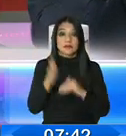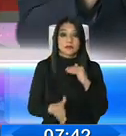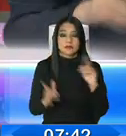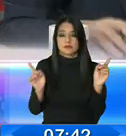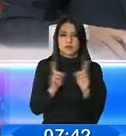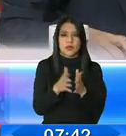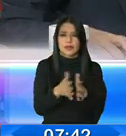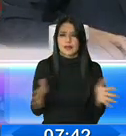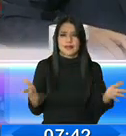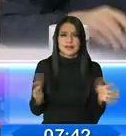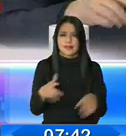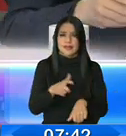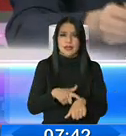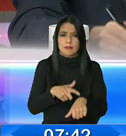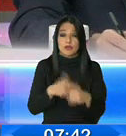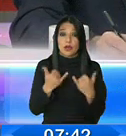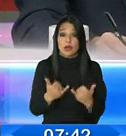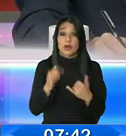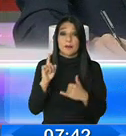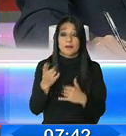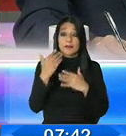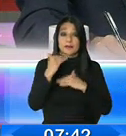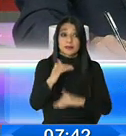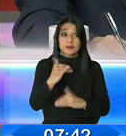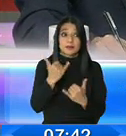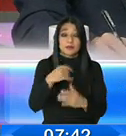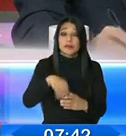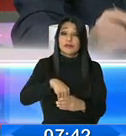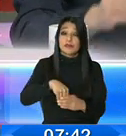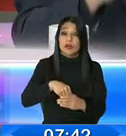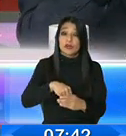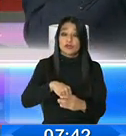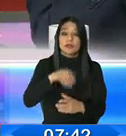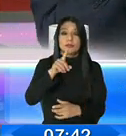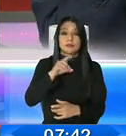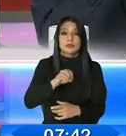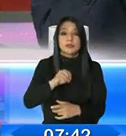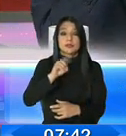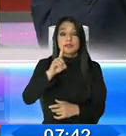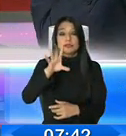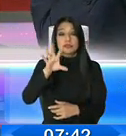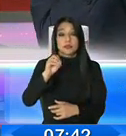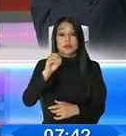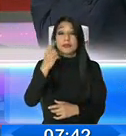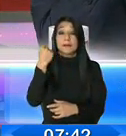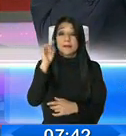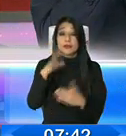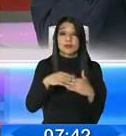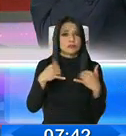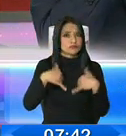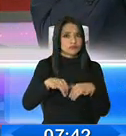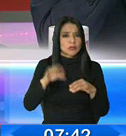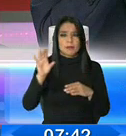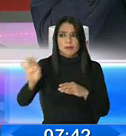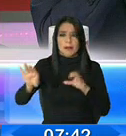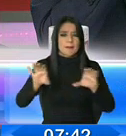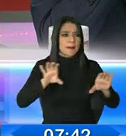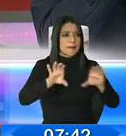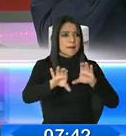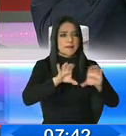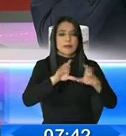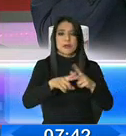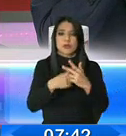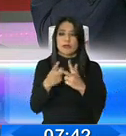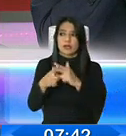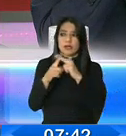esta es una primera etapa y este fondo inicial de 1.150 millones seguirá alimentándose con nuevos